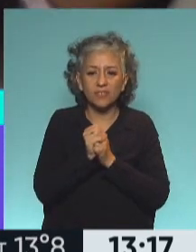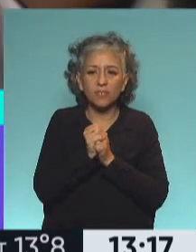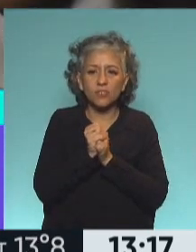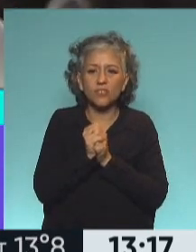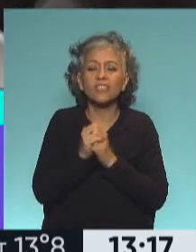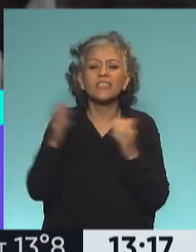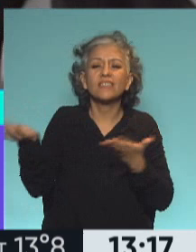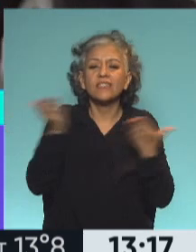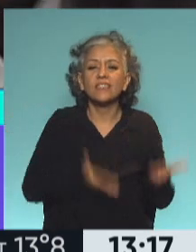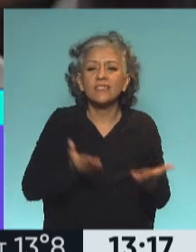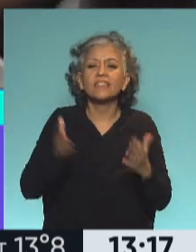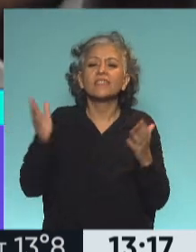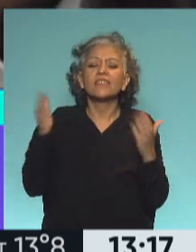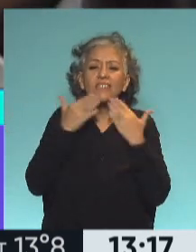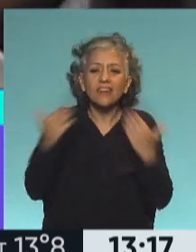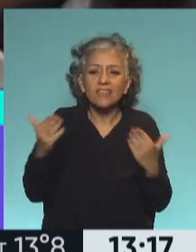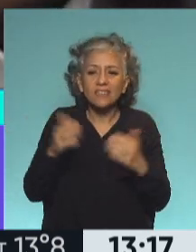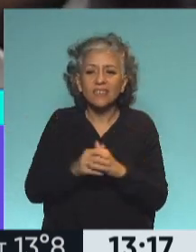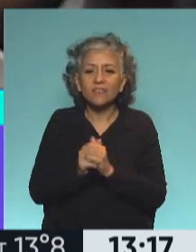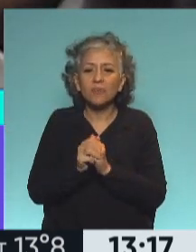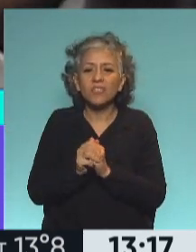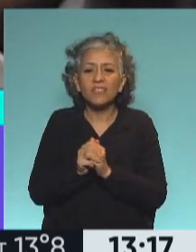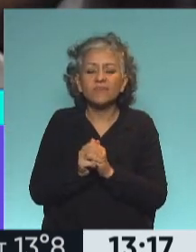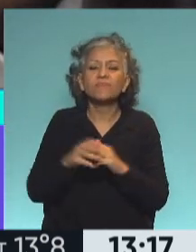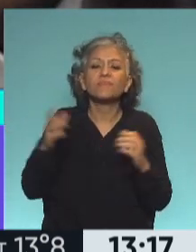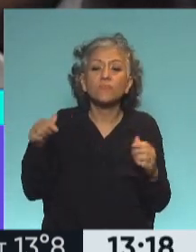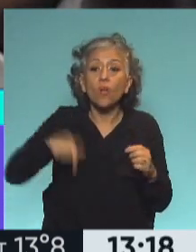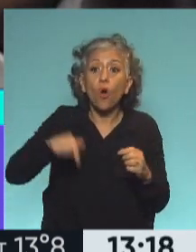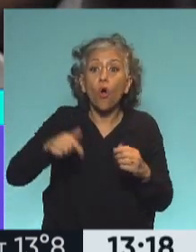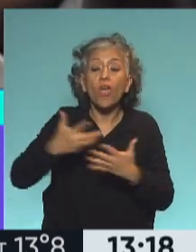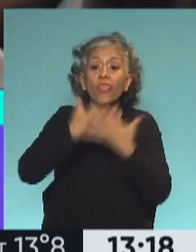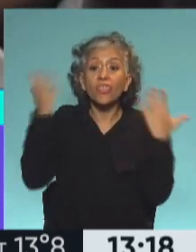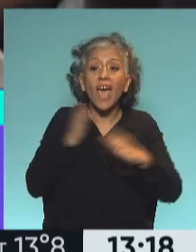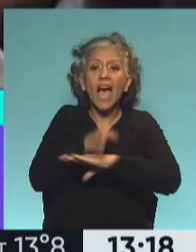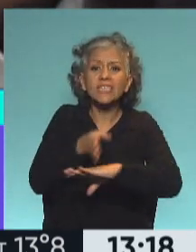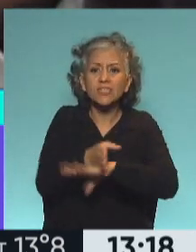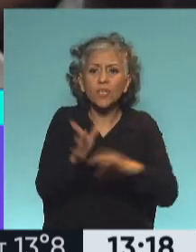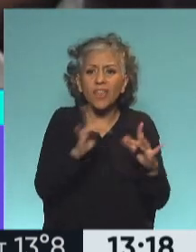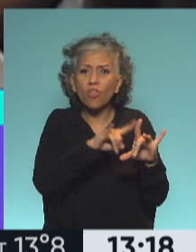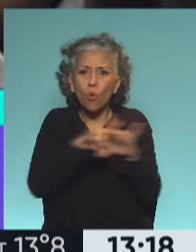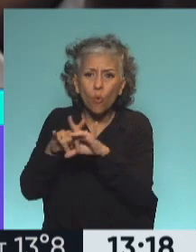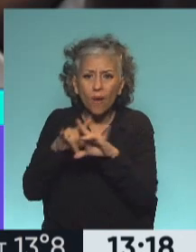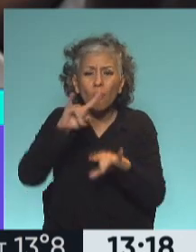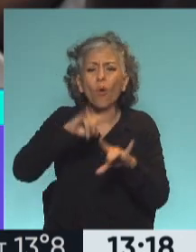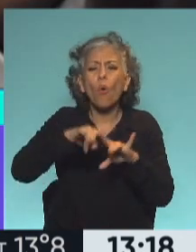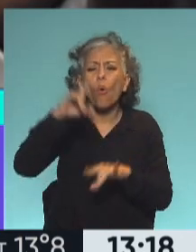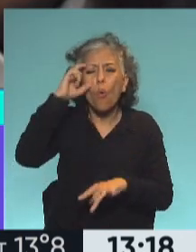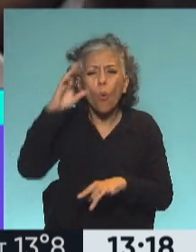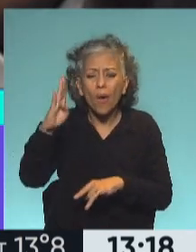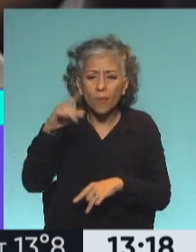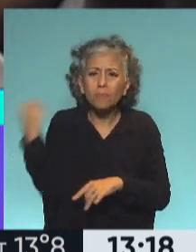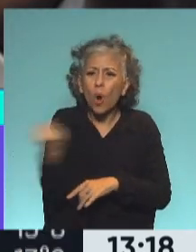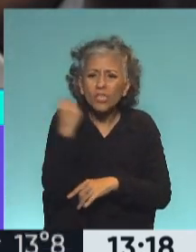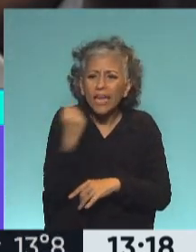Muchas gracias, muy bien. Bueno, nada más y nada menos que en el Día Mundial de la Accesibilidad Web. Bueno, a ver, la importancia justamente